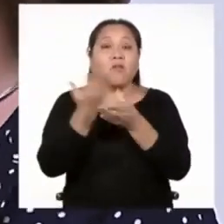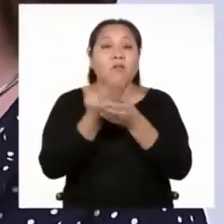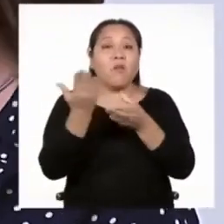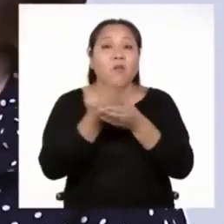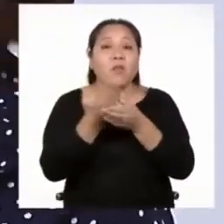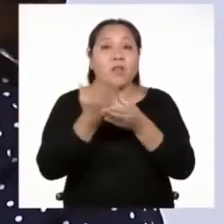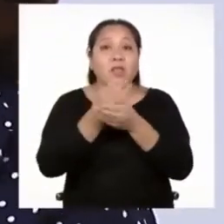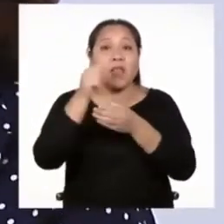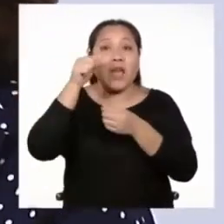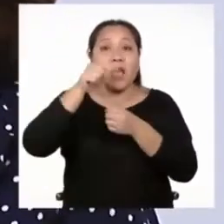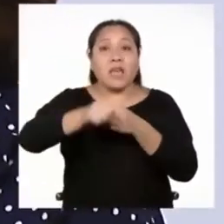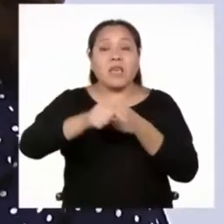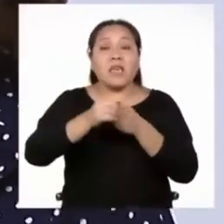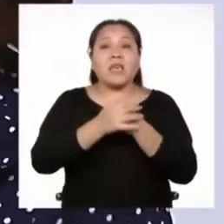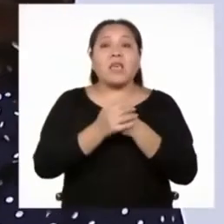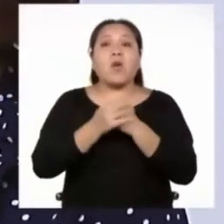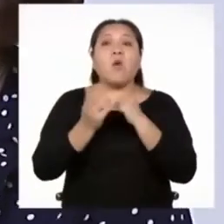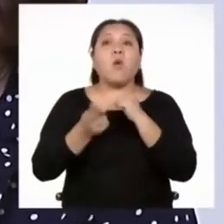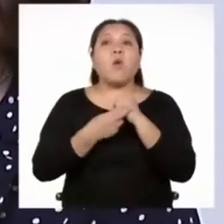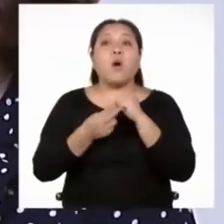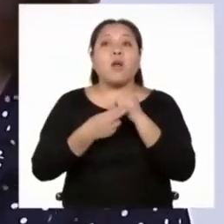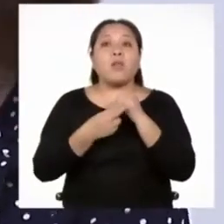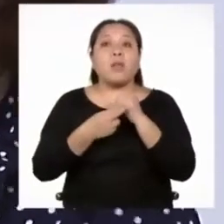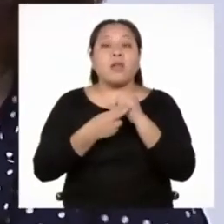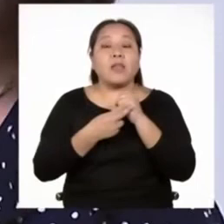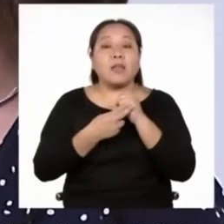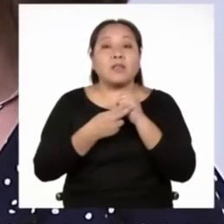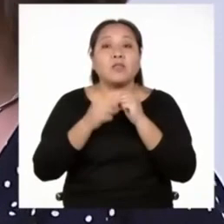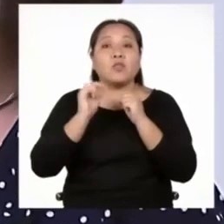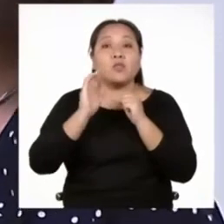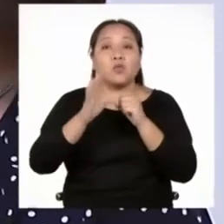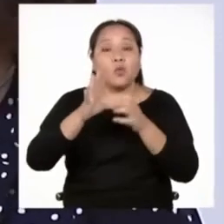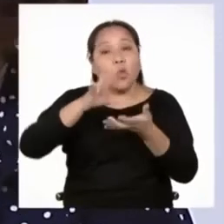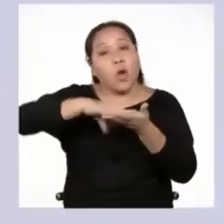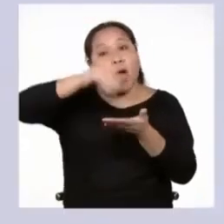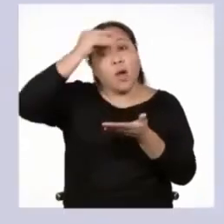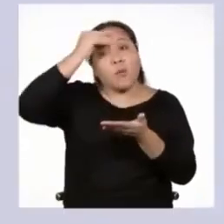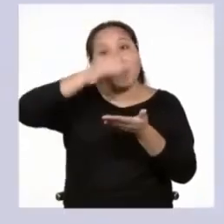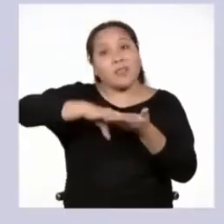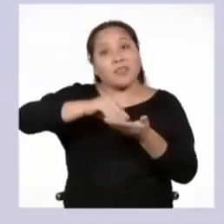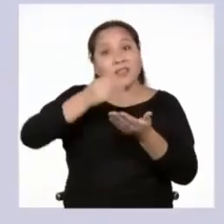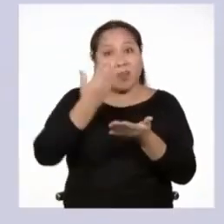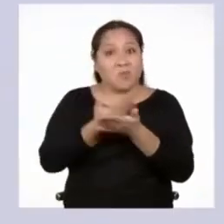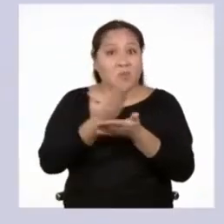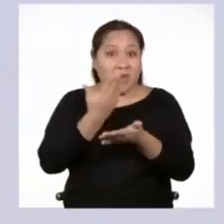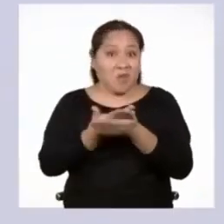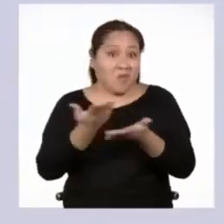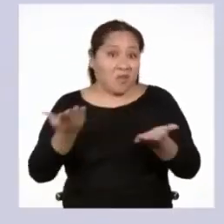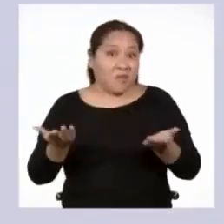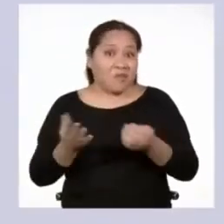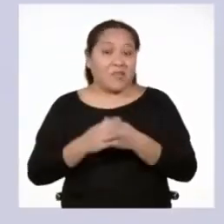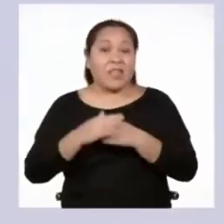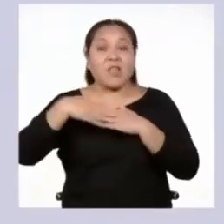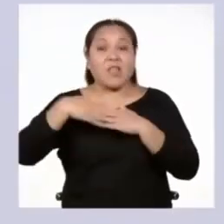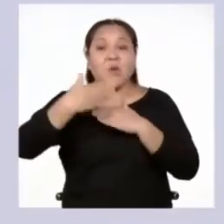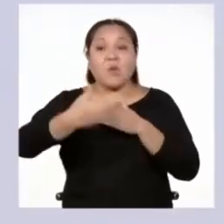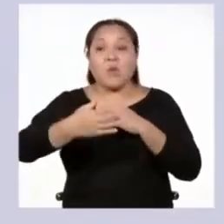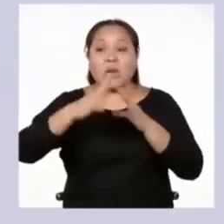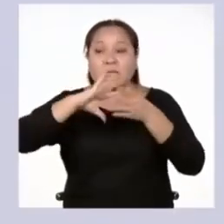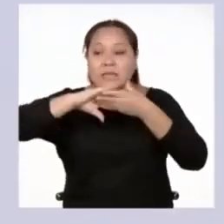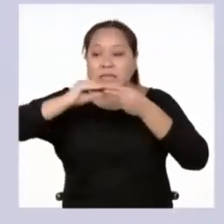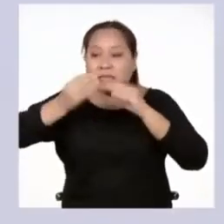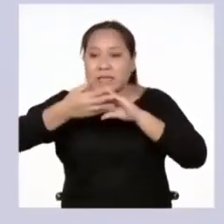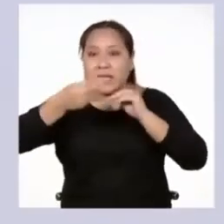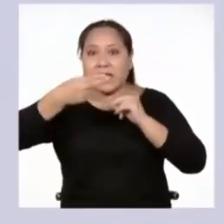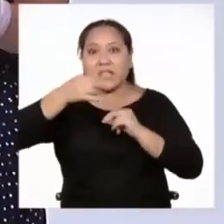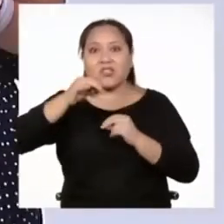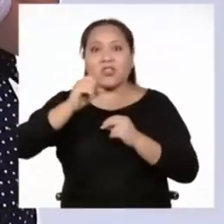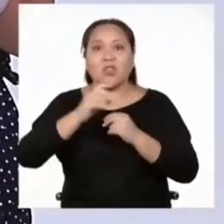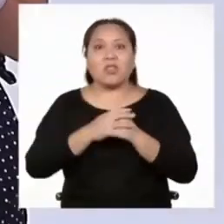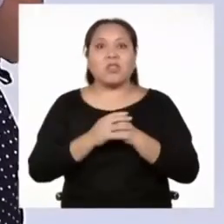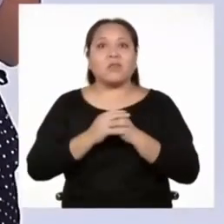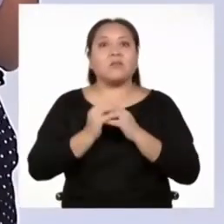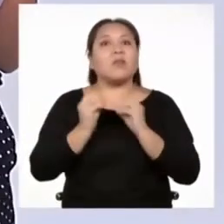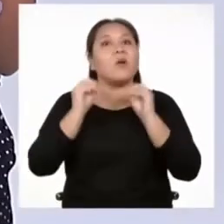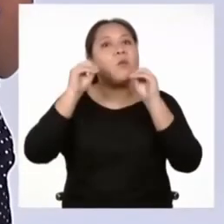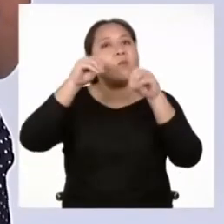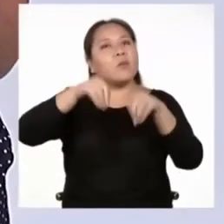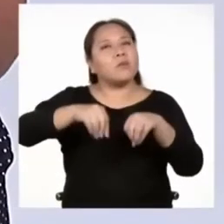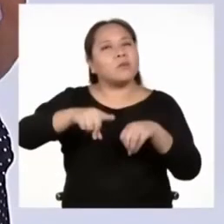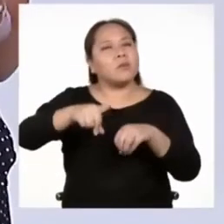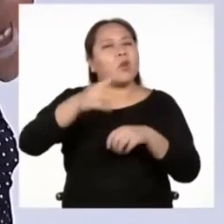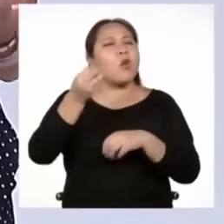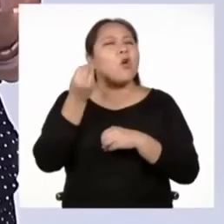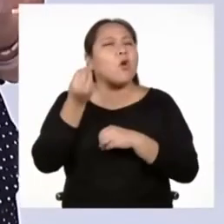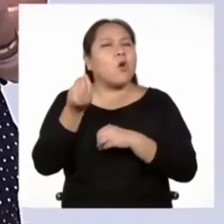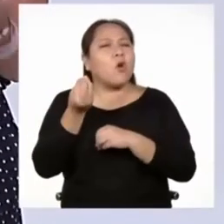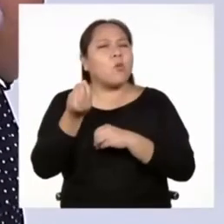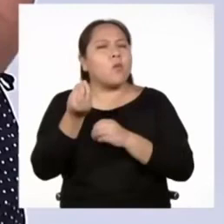portafolio donde archivarás la evidencia de tu trabajo y tus aprendizajes. Luego de hacer tu historieta te planteamos lo siguiente. ¿Cómo podemos